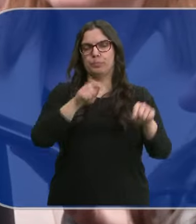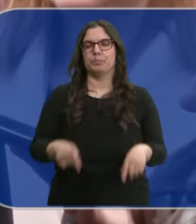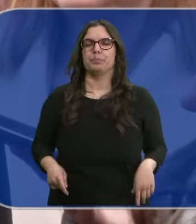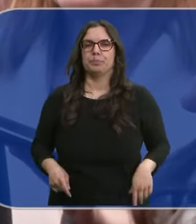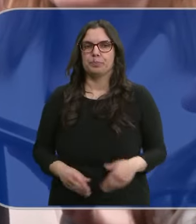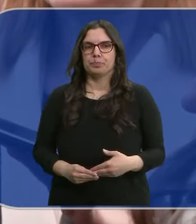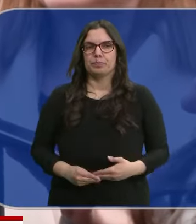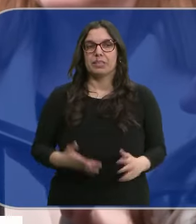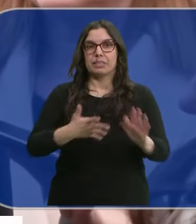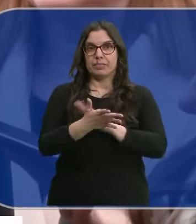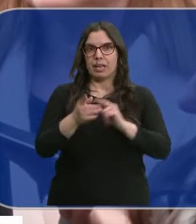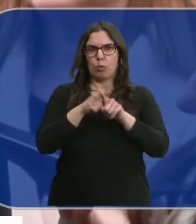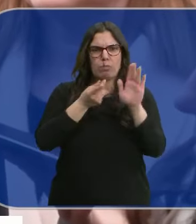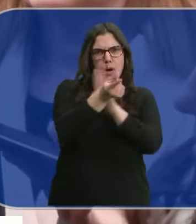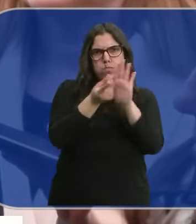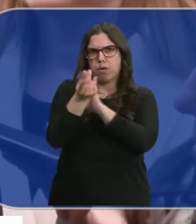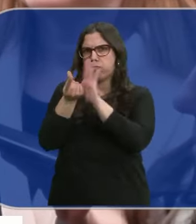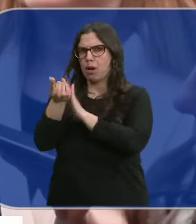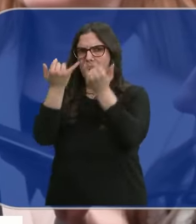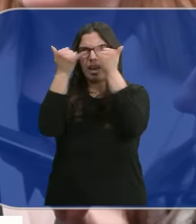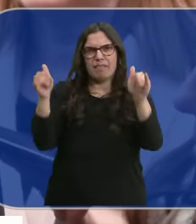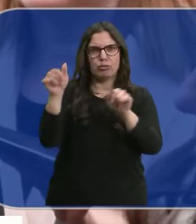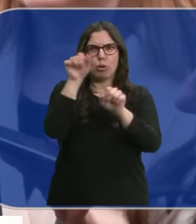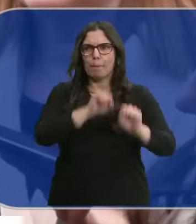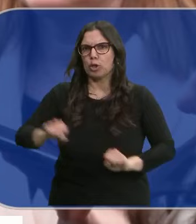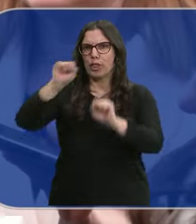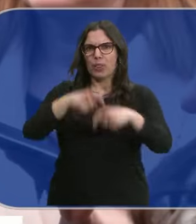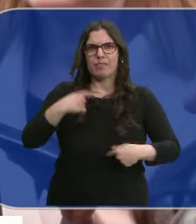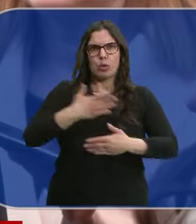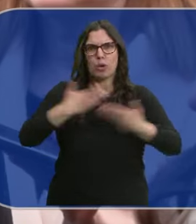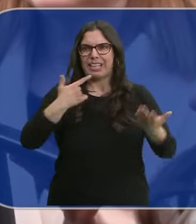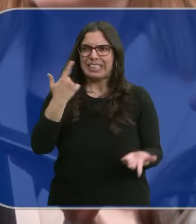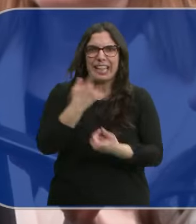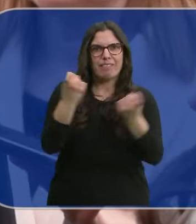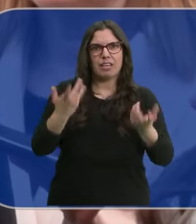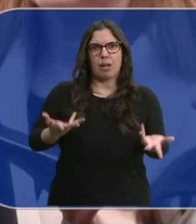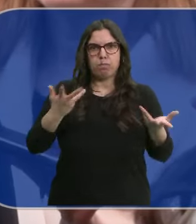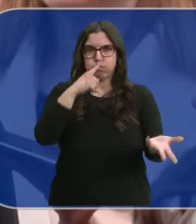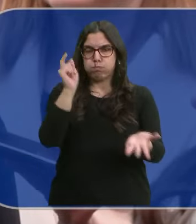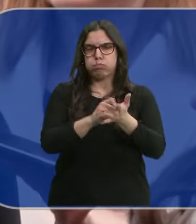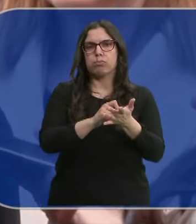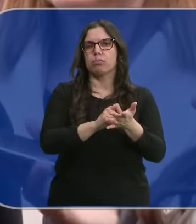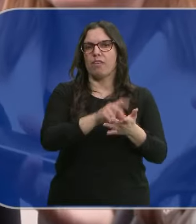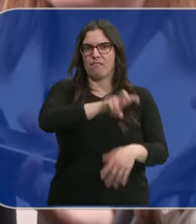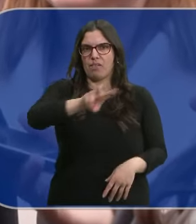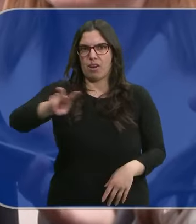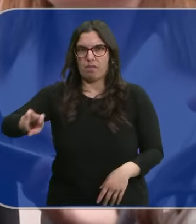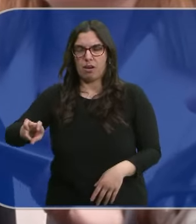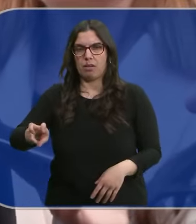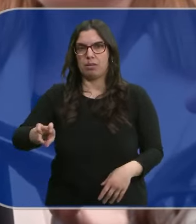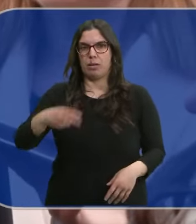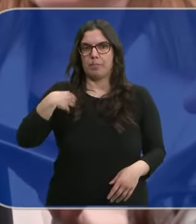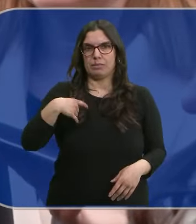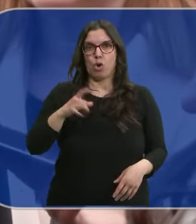Va a permitir que sea un tren de salida inmediato ante cualquier evento de protección civil o que exija una actuación de protección civil desde esas